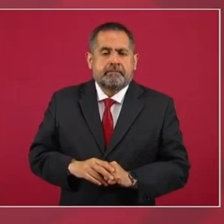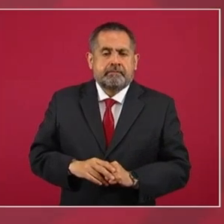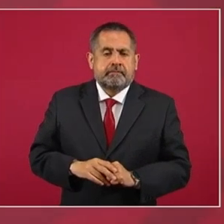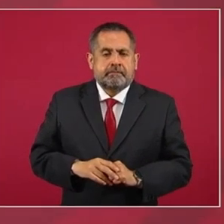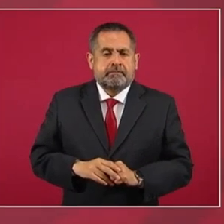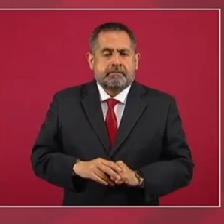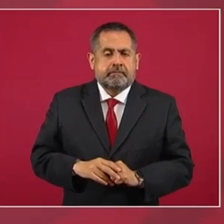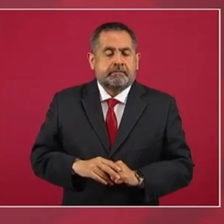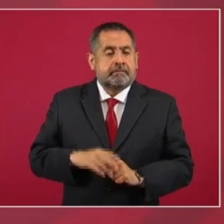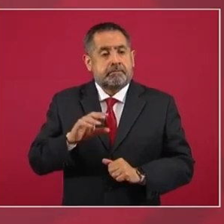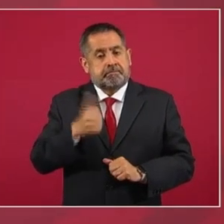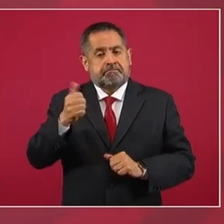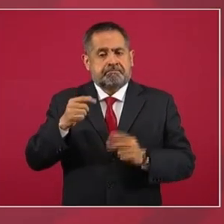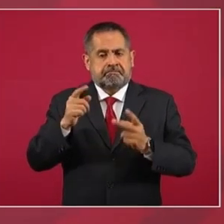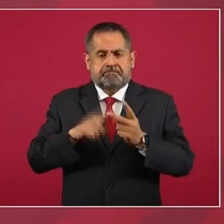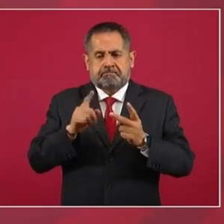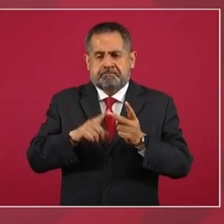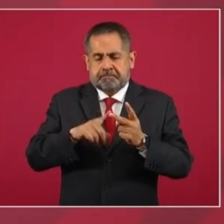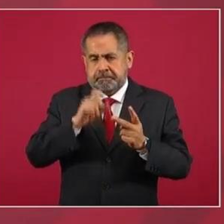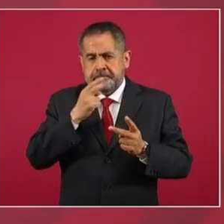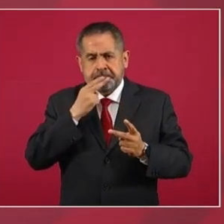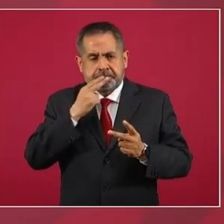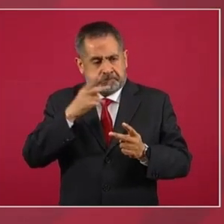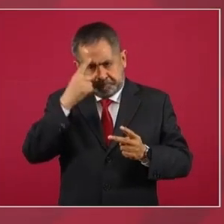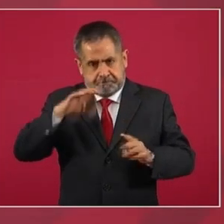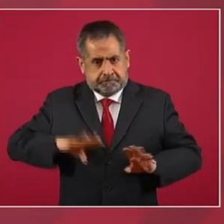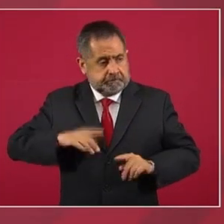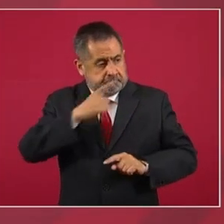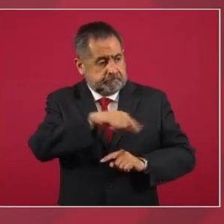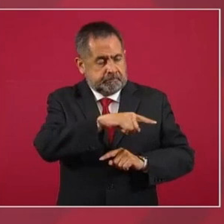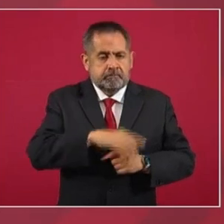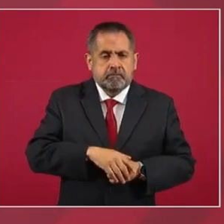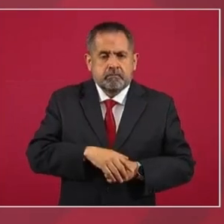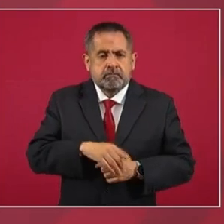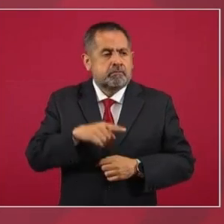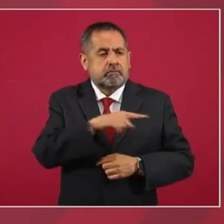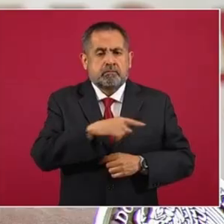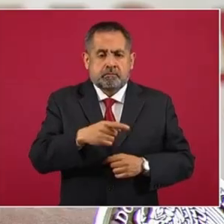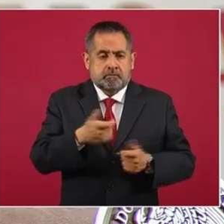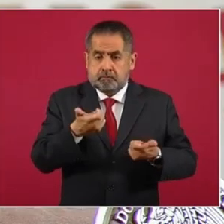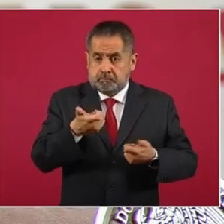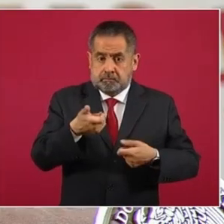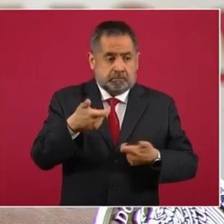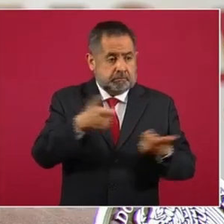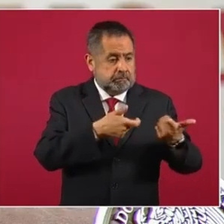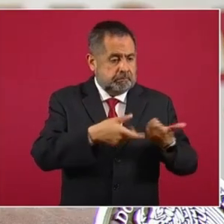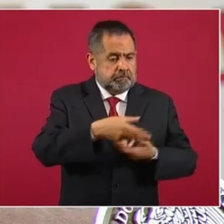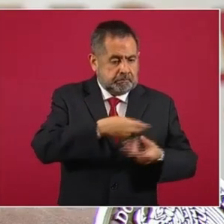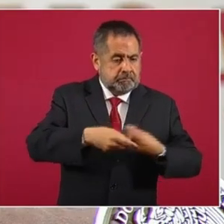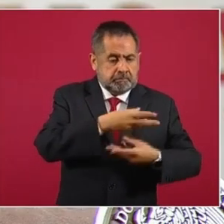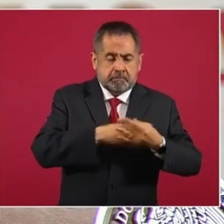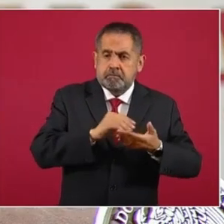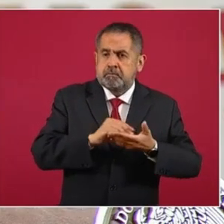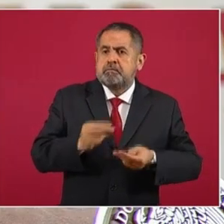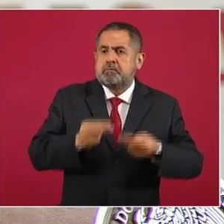¿Y qué otra ventaja? También de que se van a poder invertir estos fondos para el desarrollo del país.